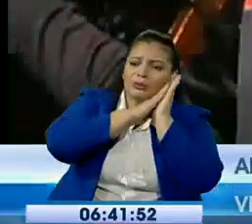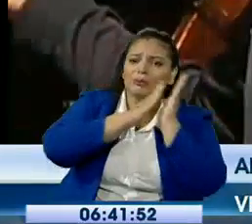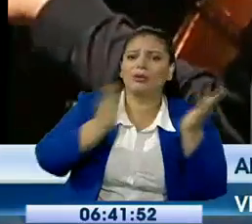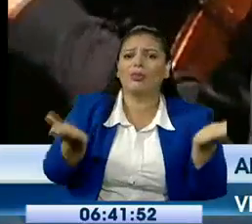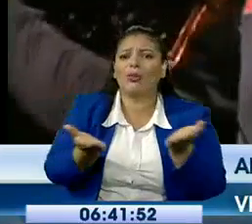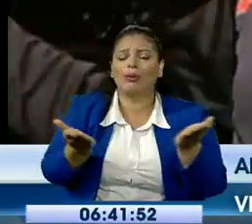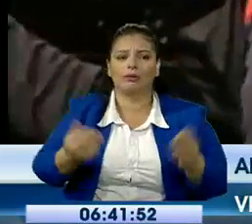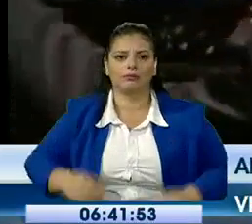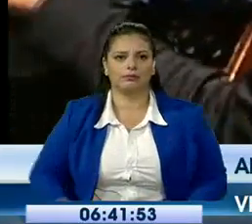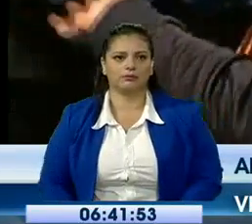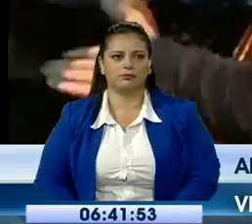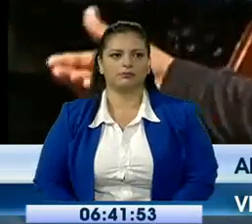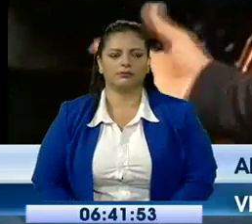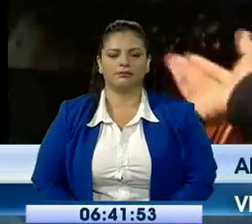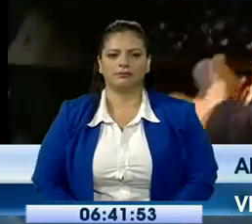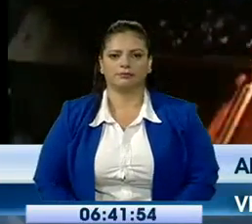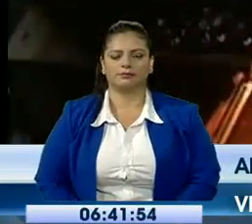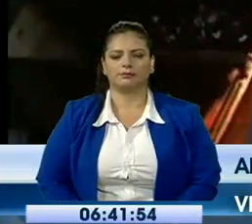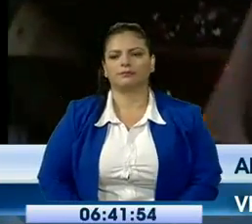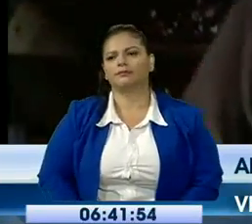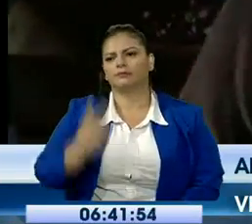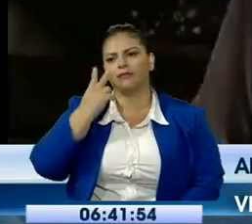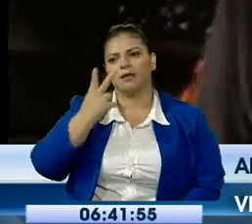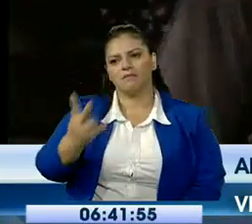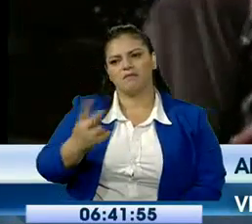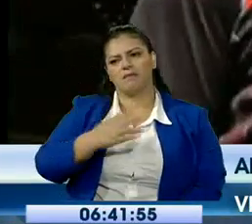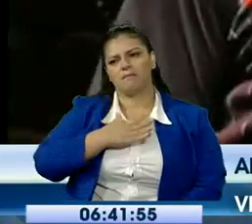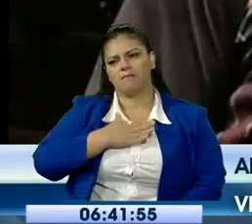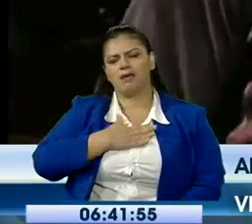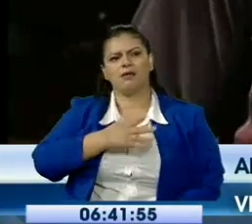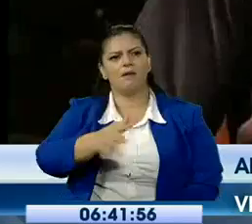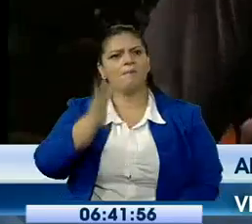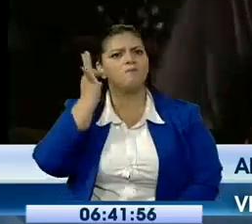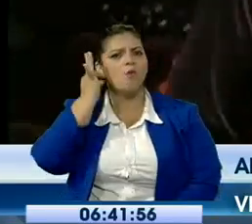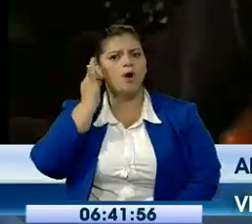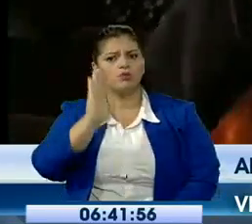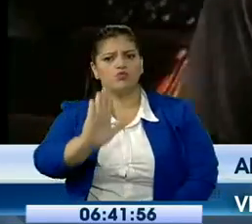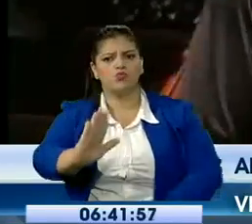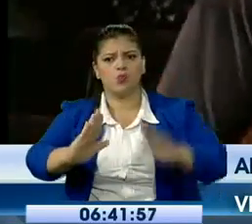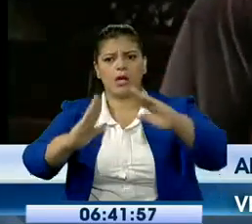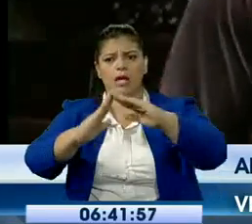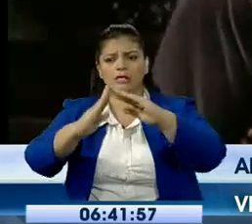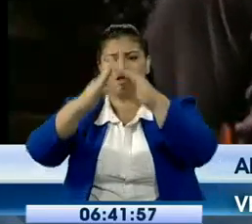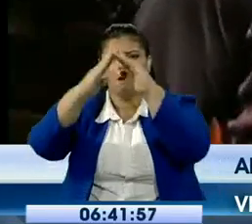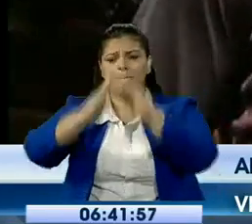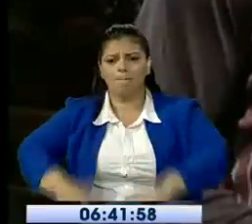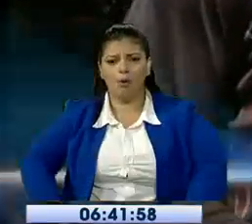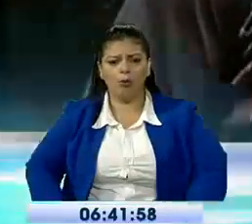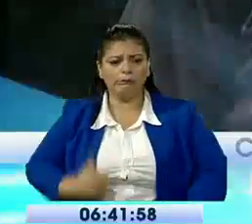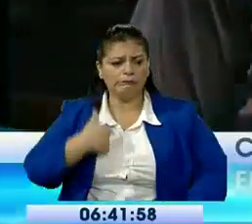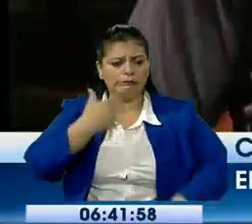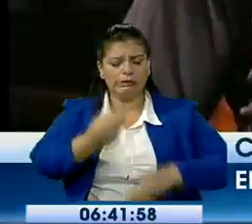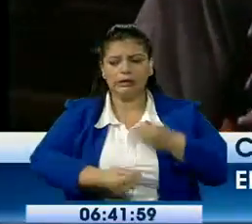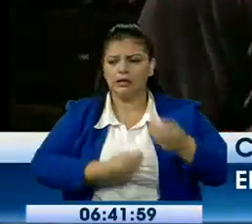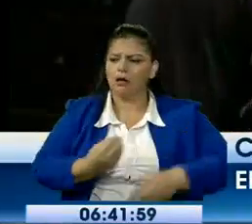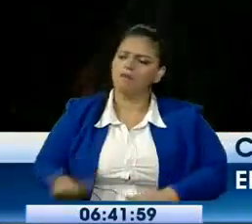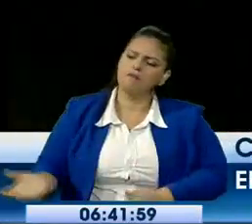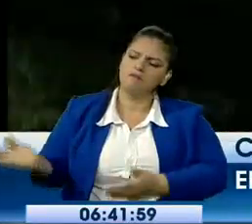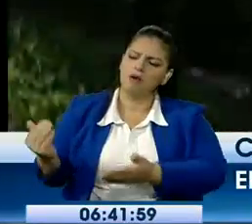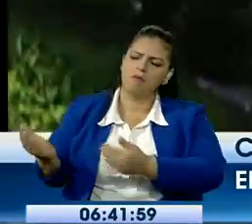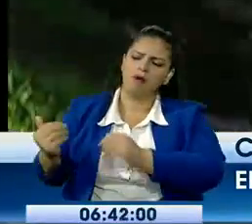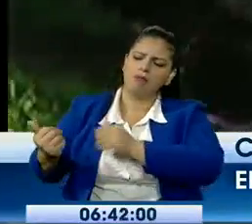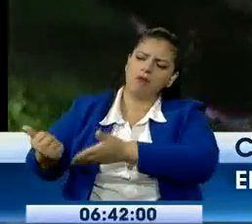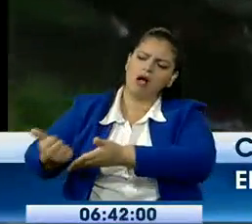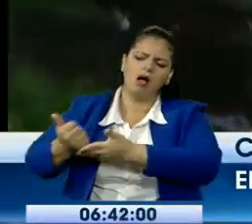puede ver, ya ahorita no tiene dónde vivir, no tiene absolutamente nada. ¿Cómo cocinar? ¿Cómo cocinar absolutamente nada? Nosotros los vecinos que ahorita le estamos dando un bocado de comida.